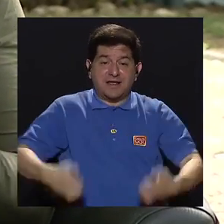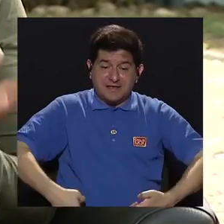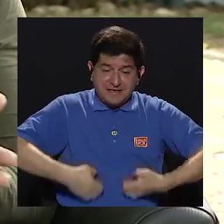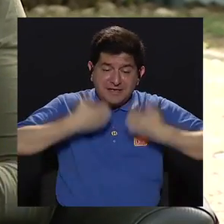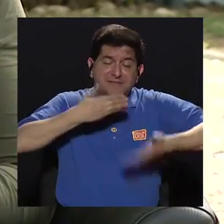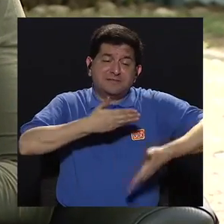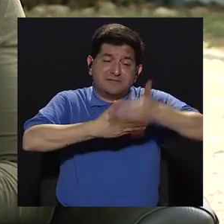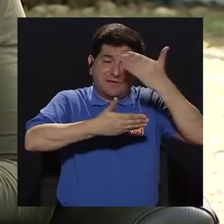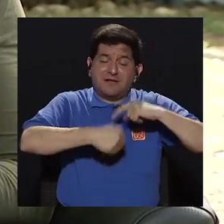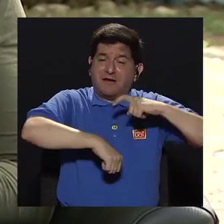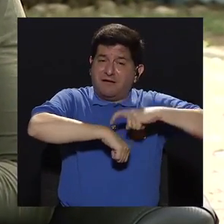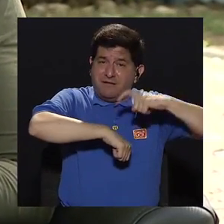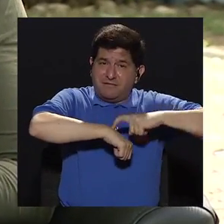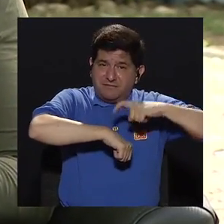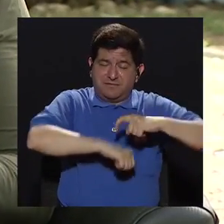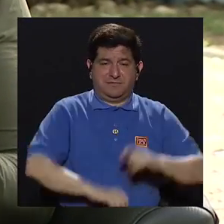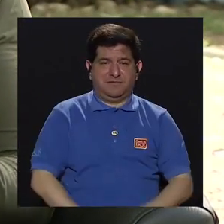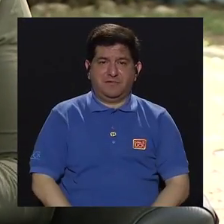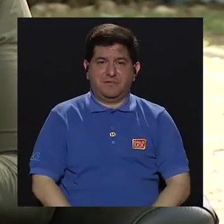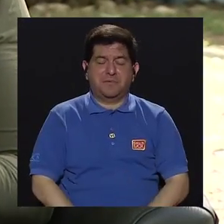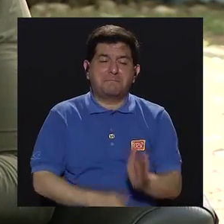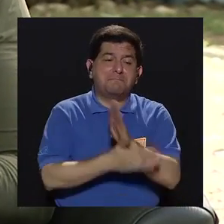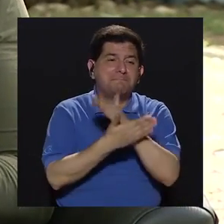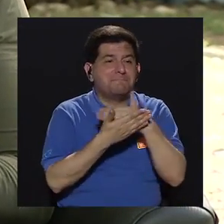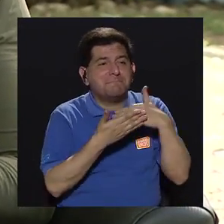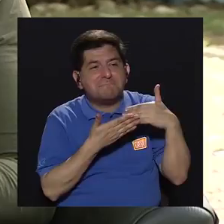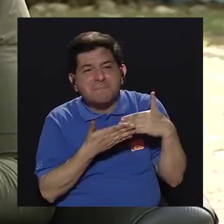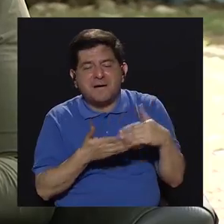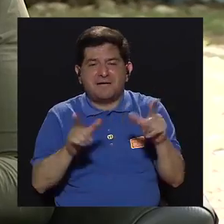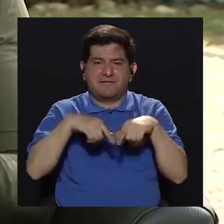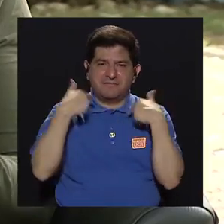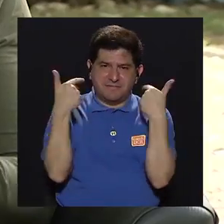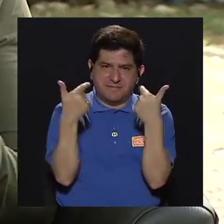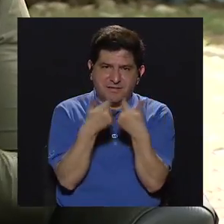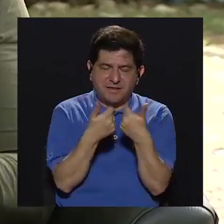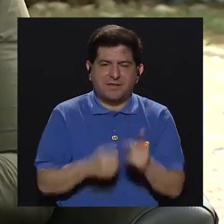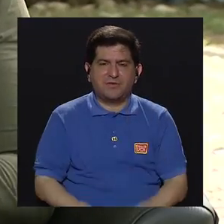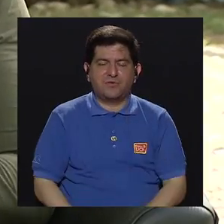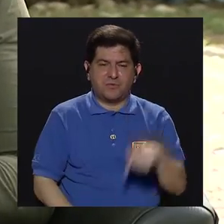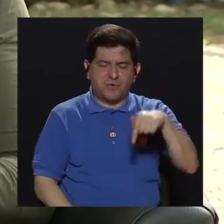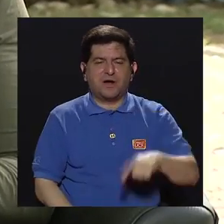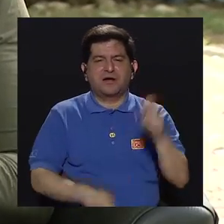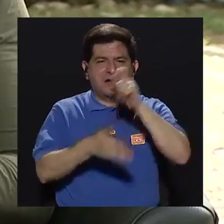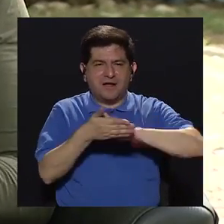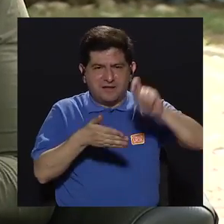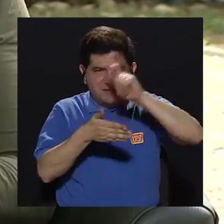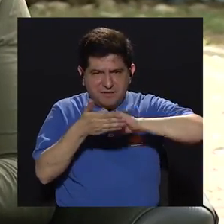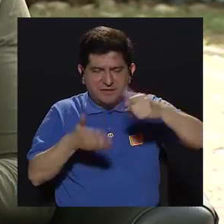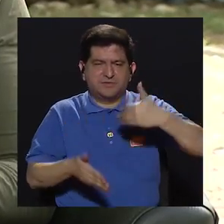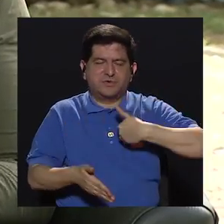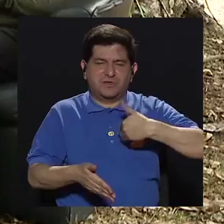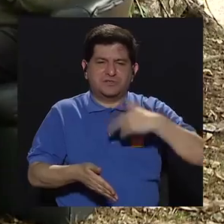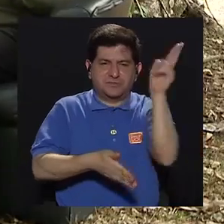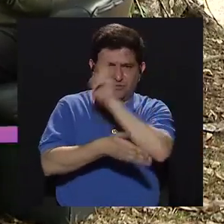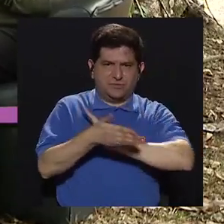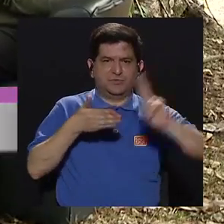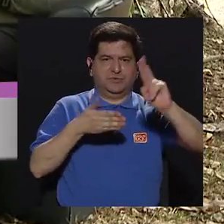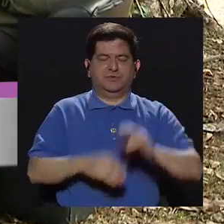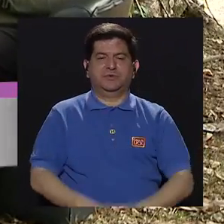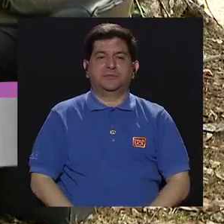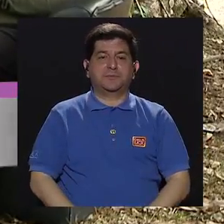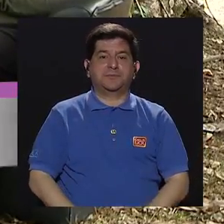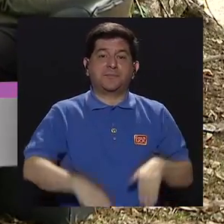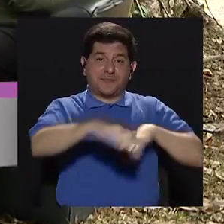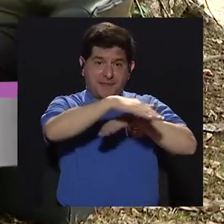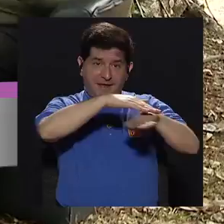desde mucho tiempo atrás, como parte del grupo de academias acá en la universidad, siendo